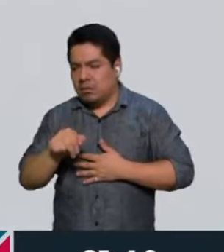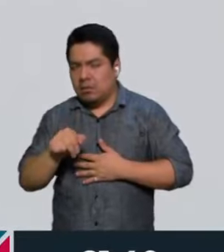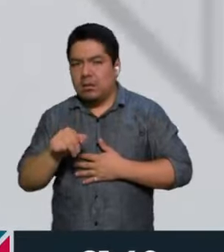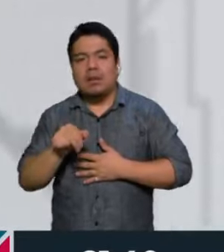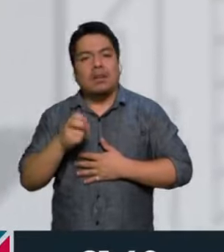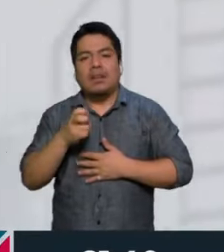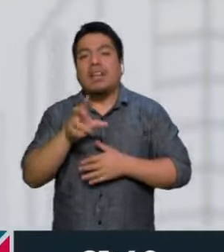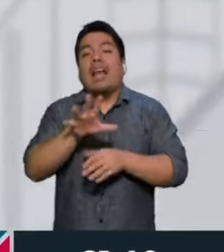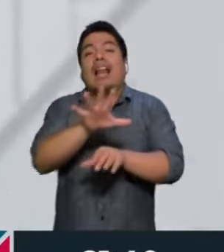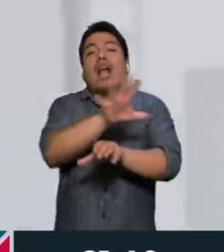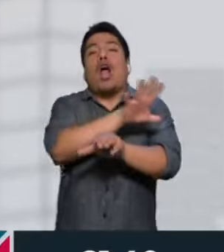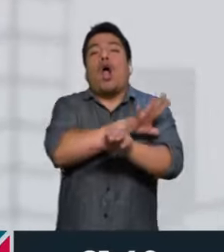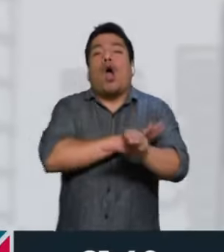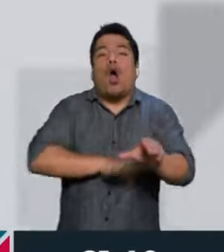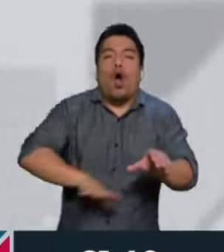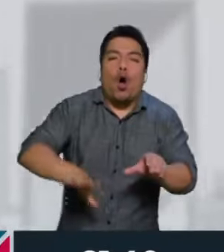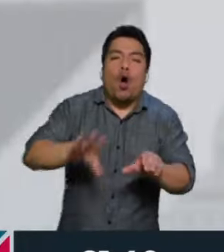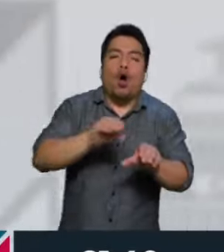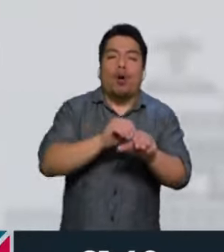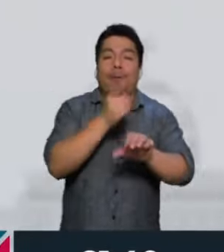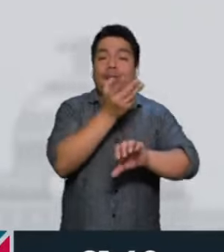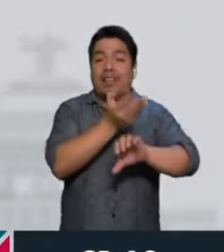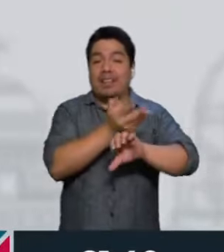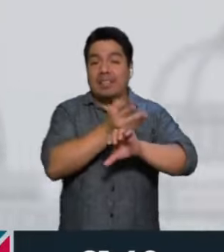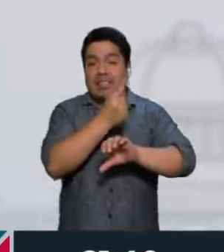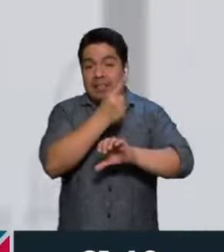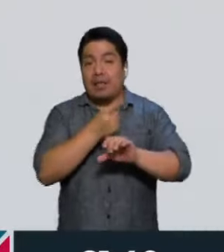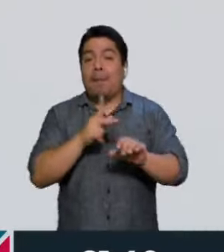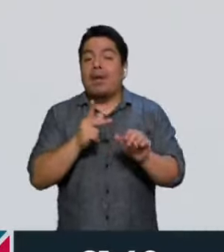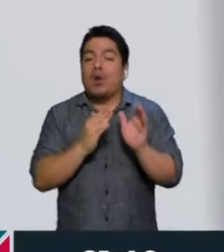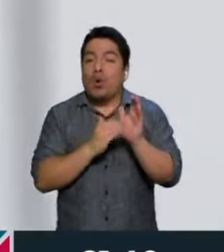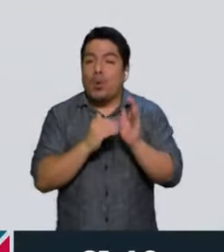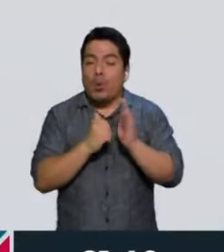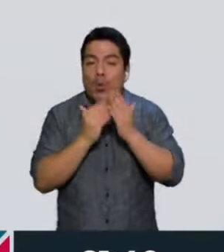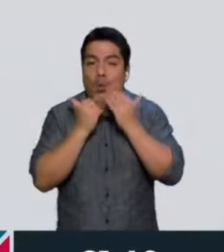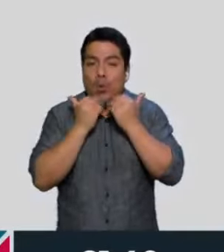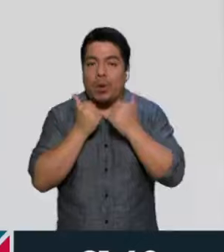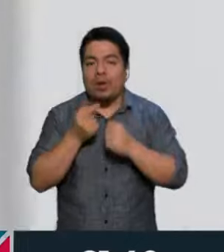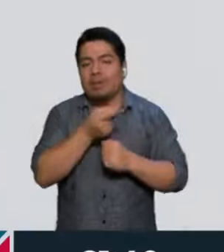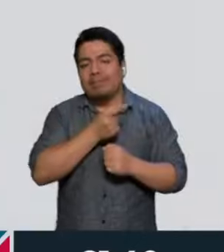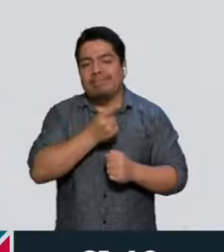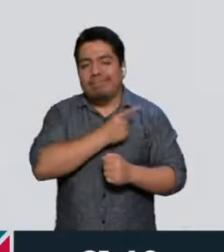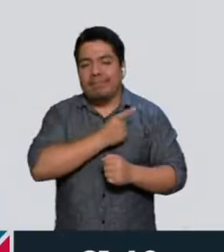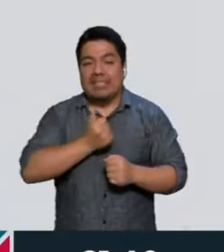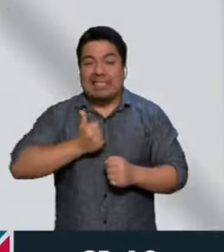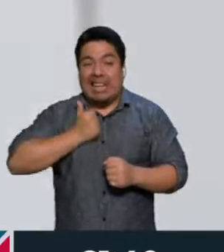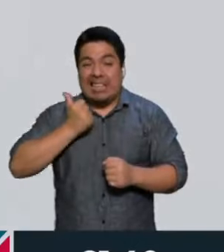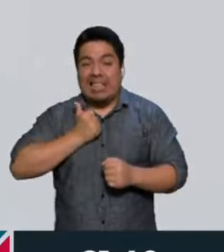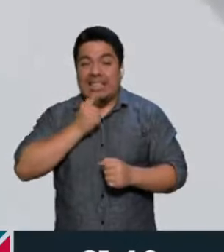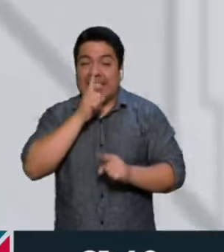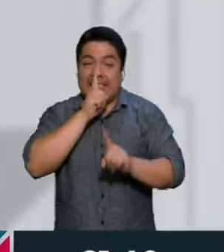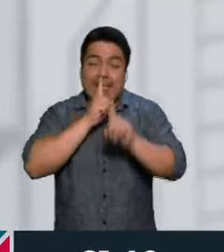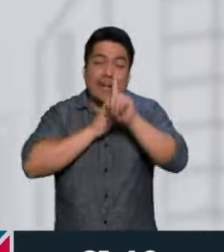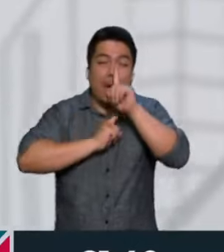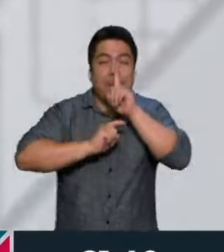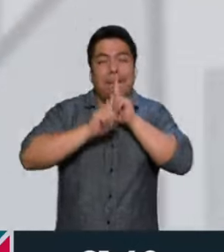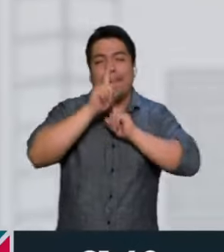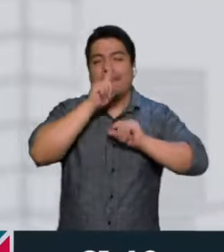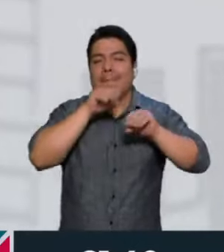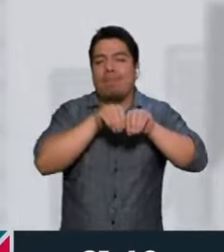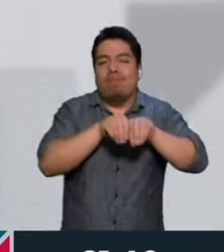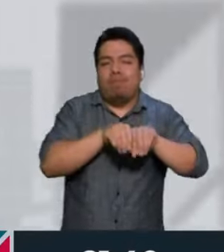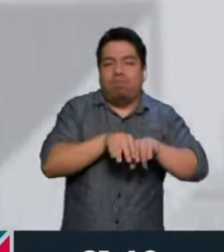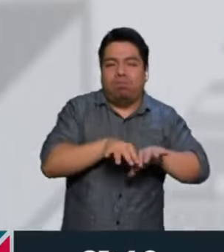inmigrantes que hay sin documentos en Estados Unidos. Entonces, es un uso abusivo, mentiroso de la información que hay.